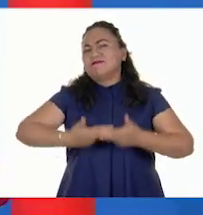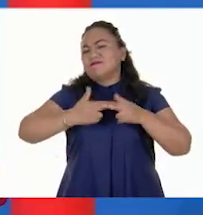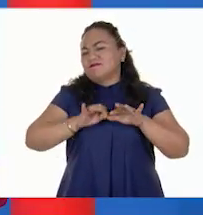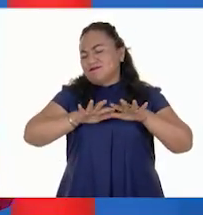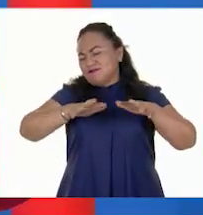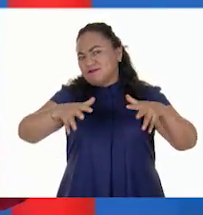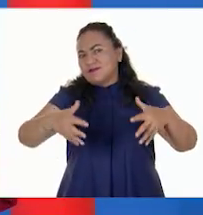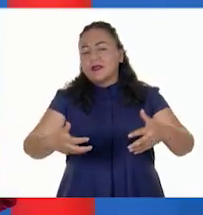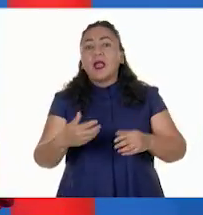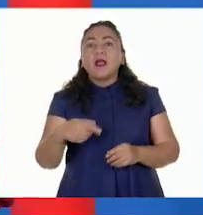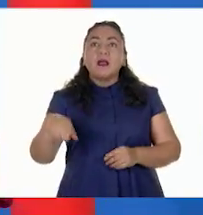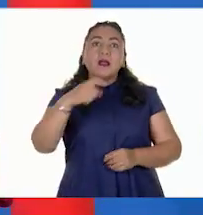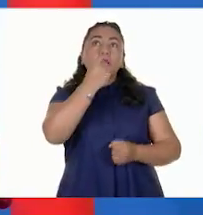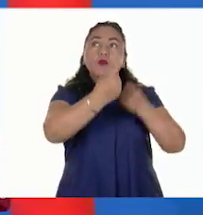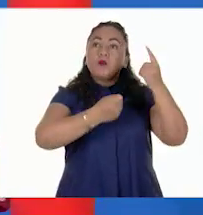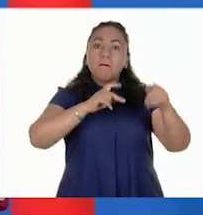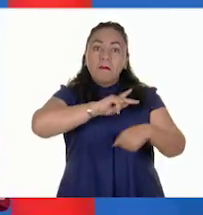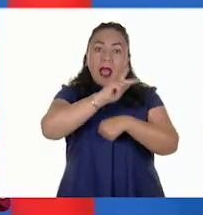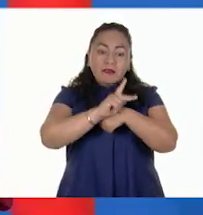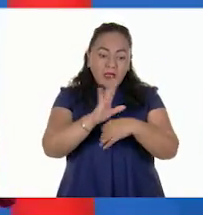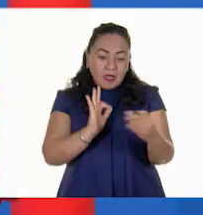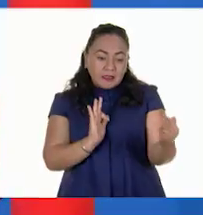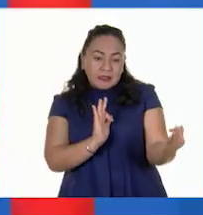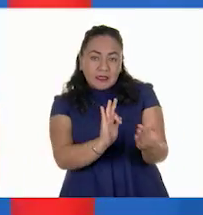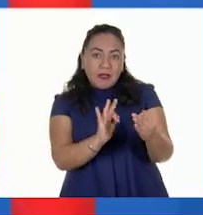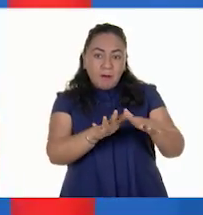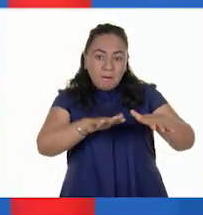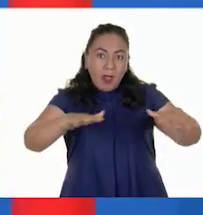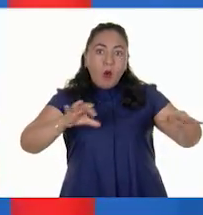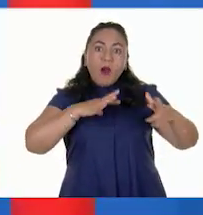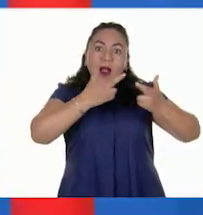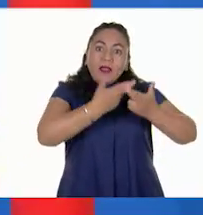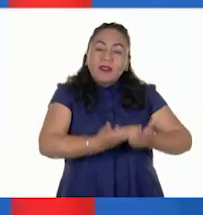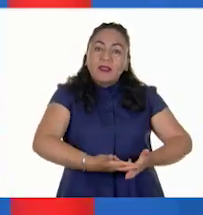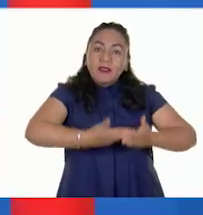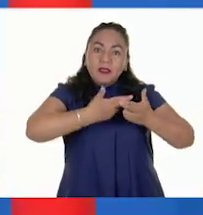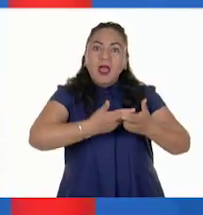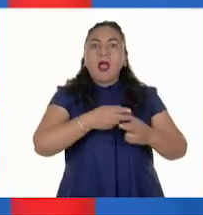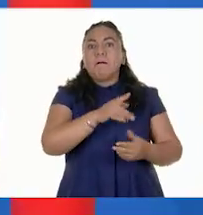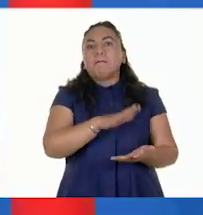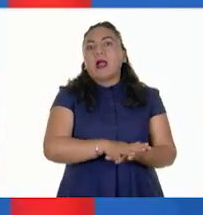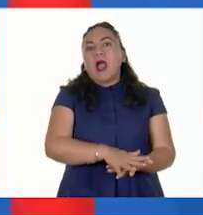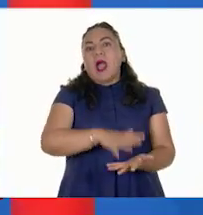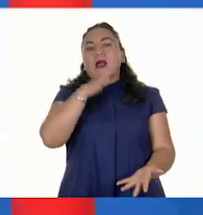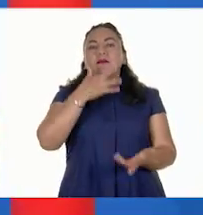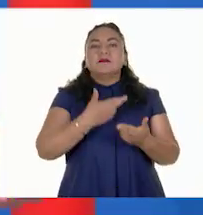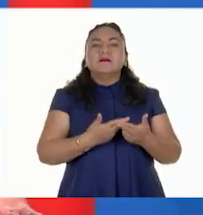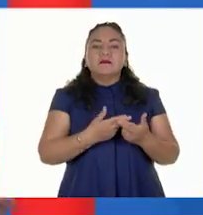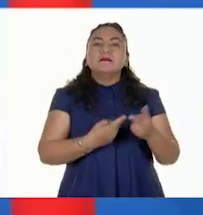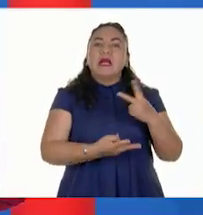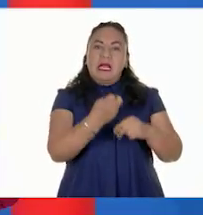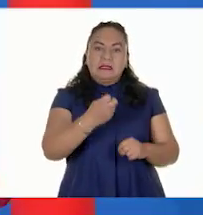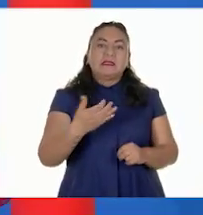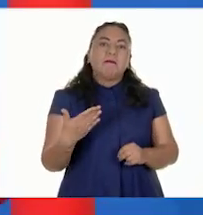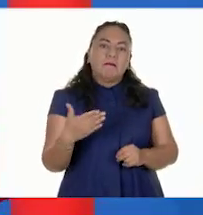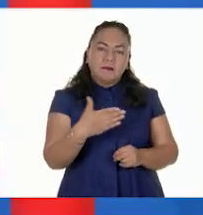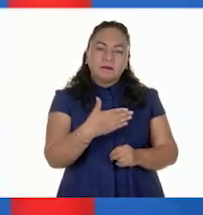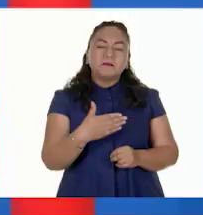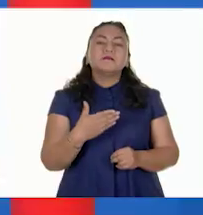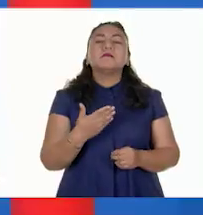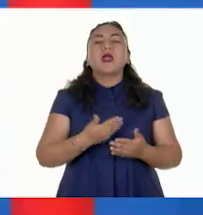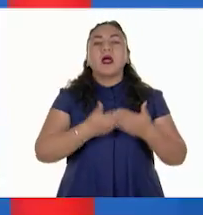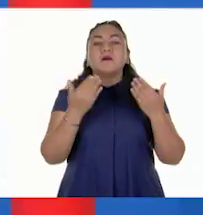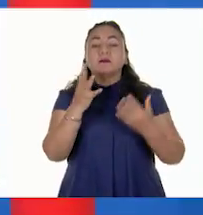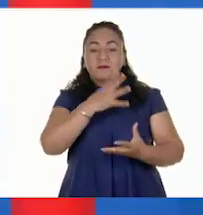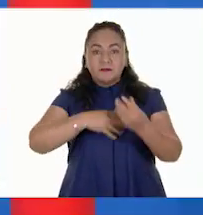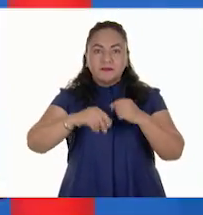Supongo que aquellos países que tienen cercanía con el mar o grandes extensiones de costa tendrán un mayor desarrollo en esta actividad. Bueno, en